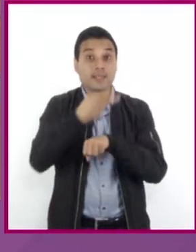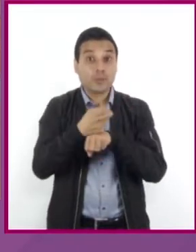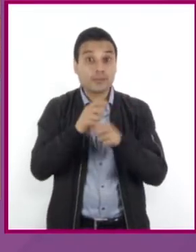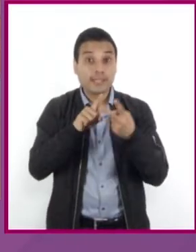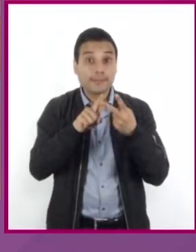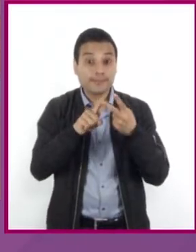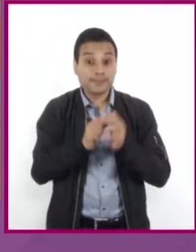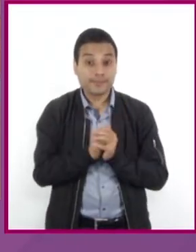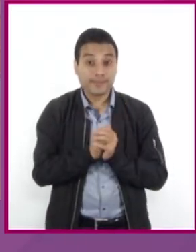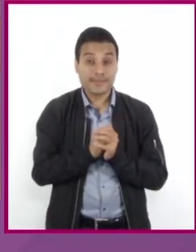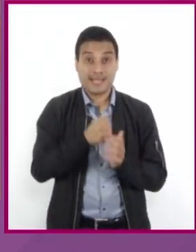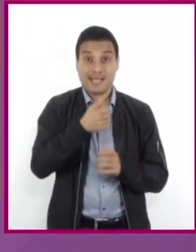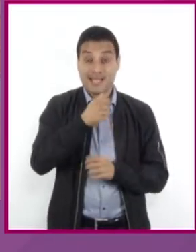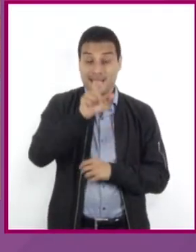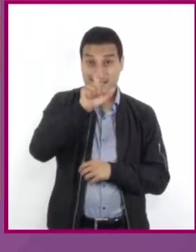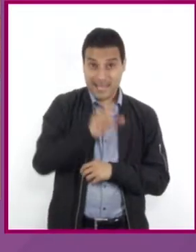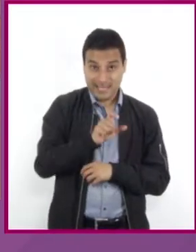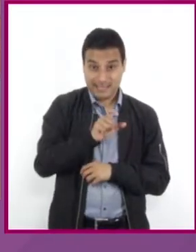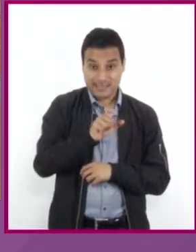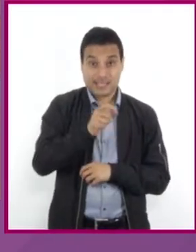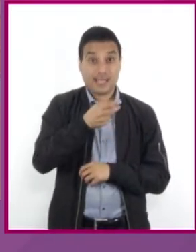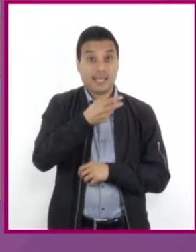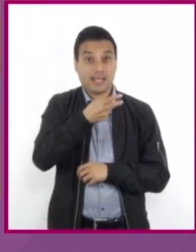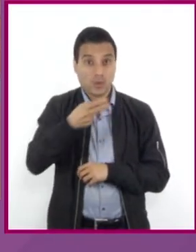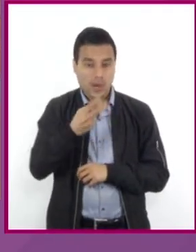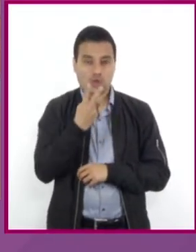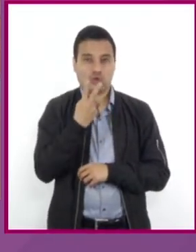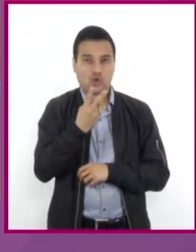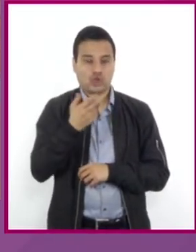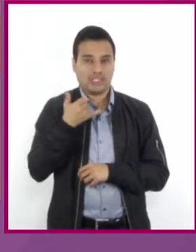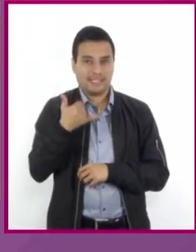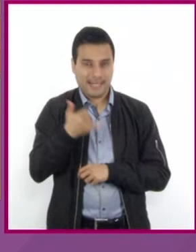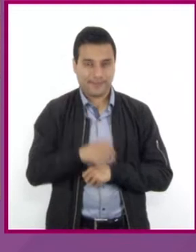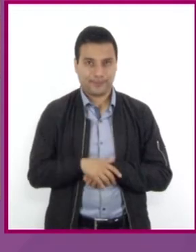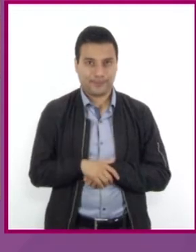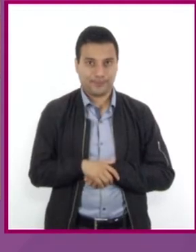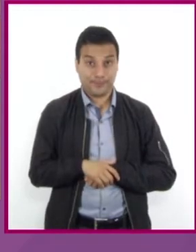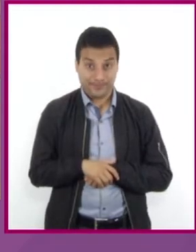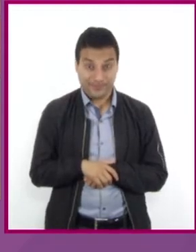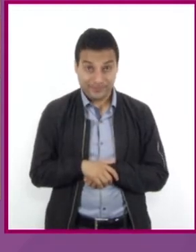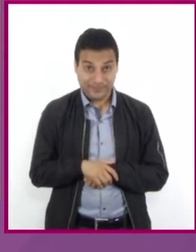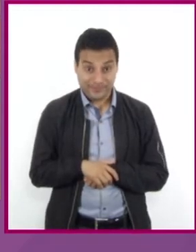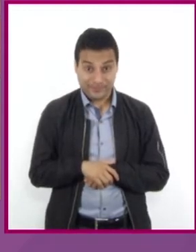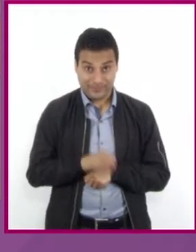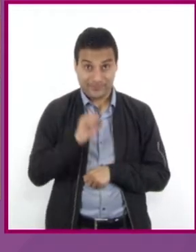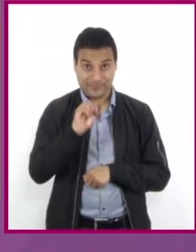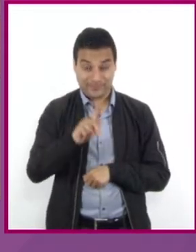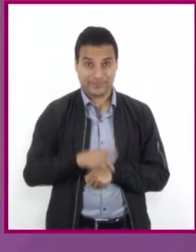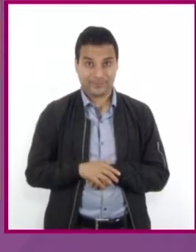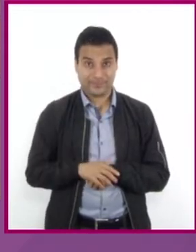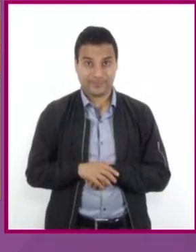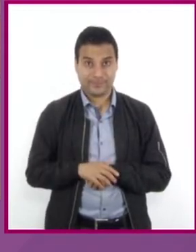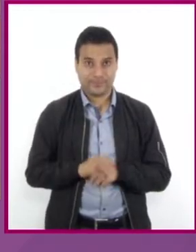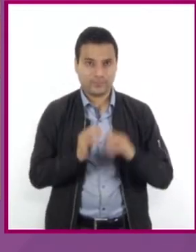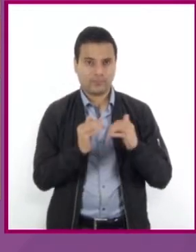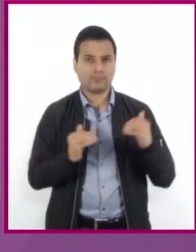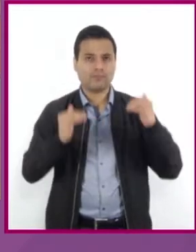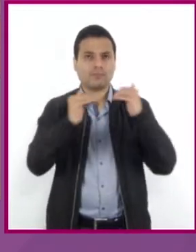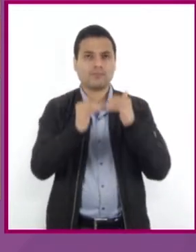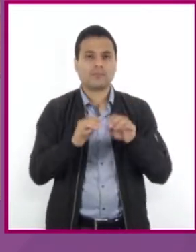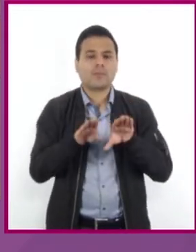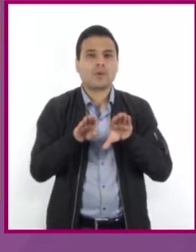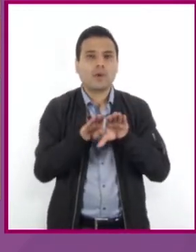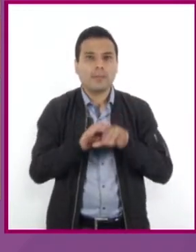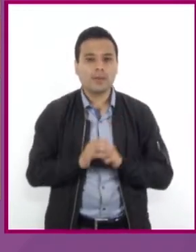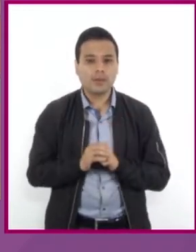x igual a 2y. Igualando ambas ecuaciones, obtenemos